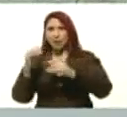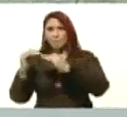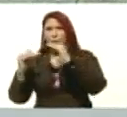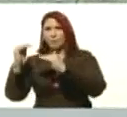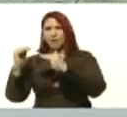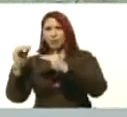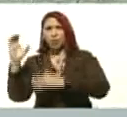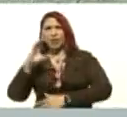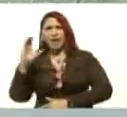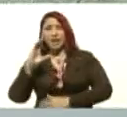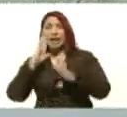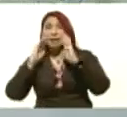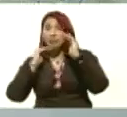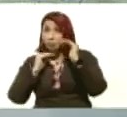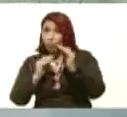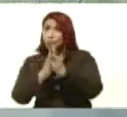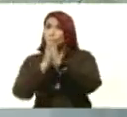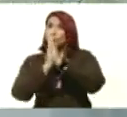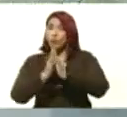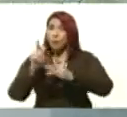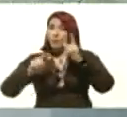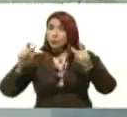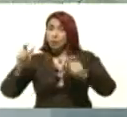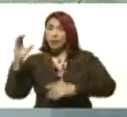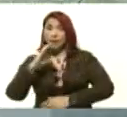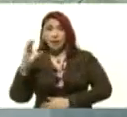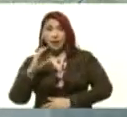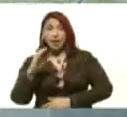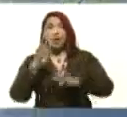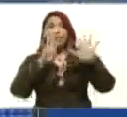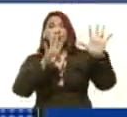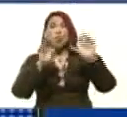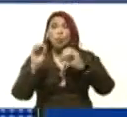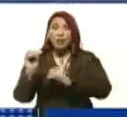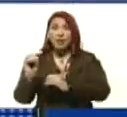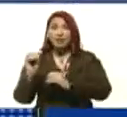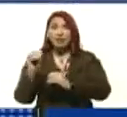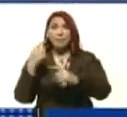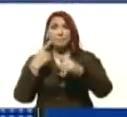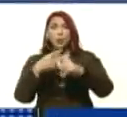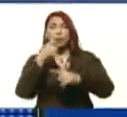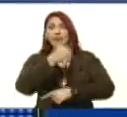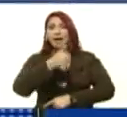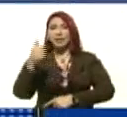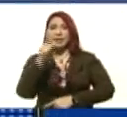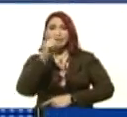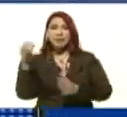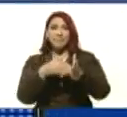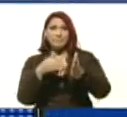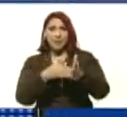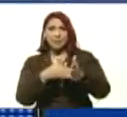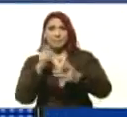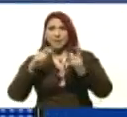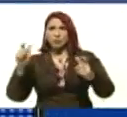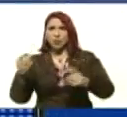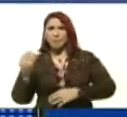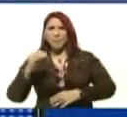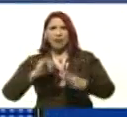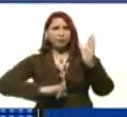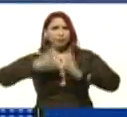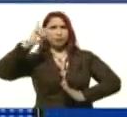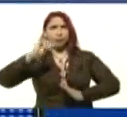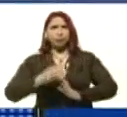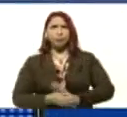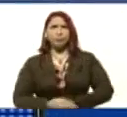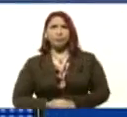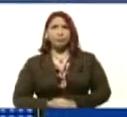Caracas, atención, caraqueños y caraqueños, es 90 casos por cada 100.000. Más del triple del